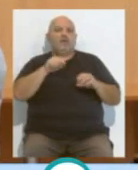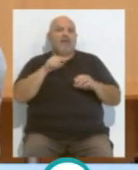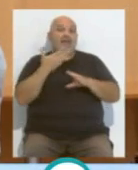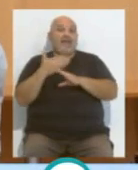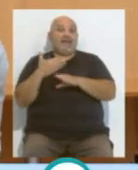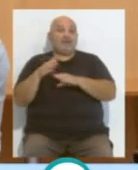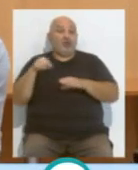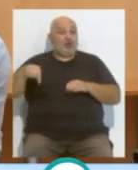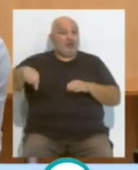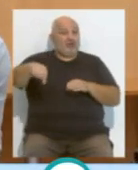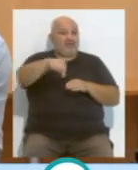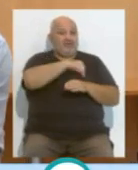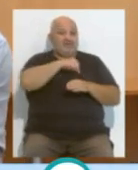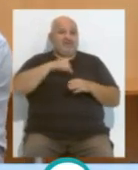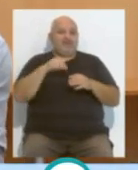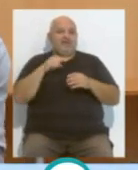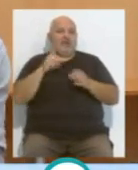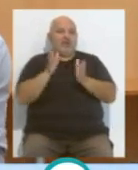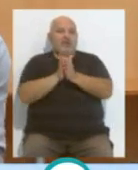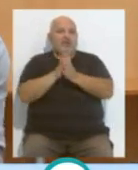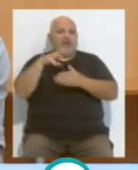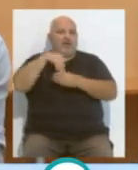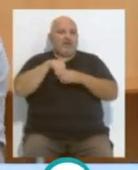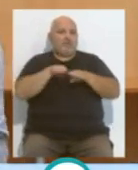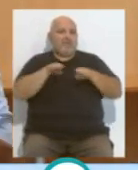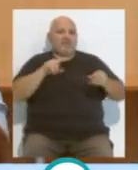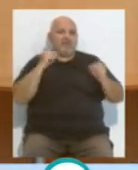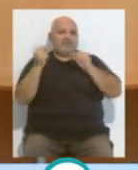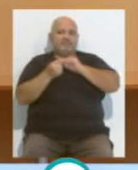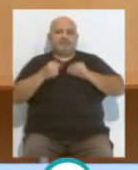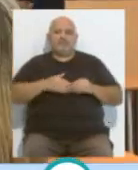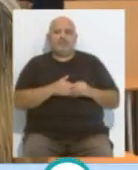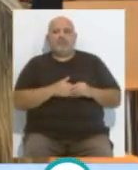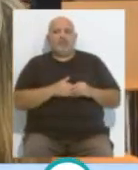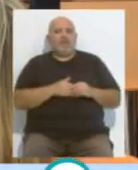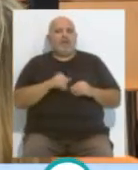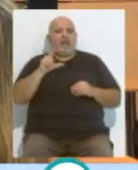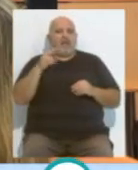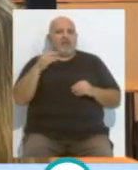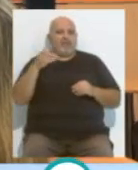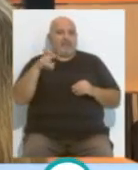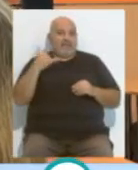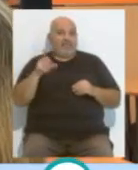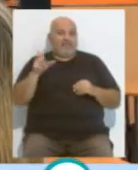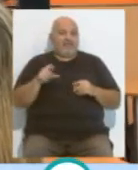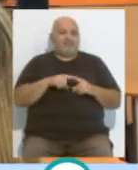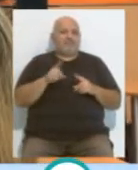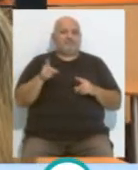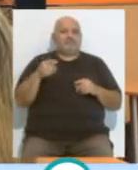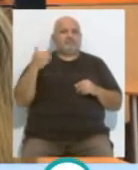resto de componentes de la mesa redonda que hemos formado perdona Alejandro Benítez que es